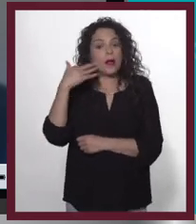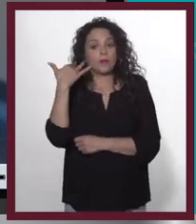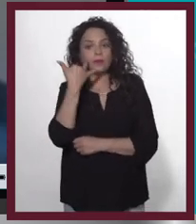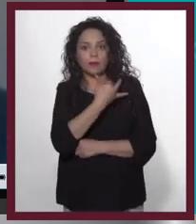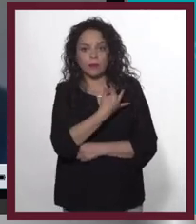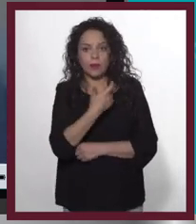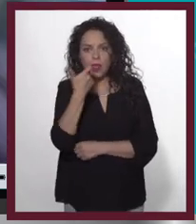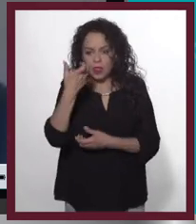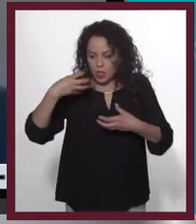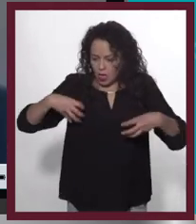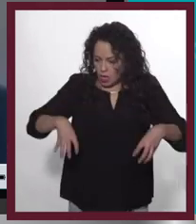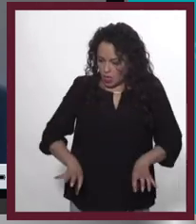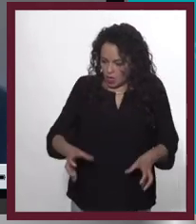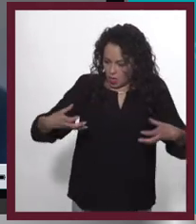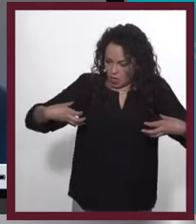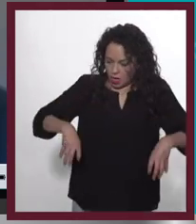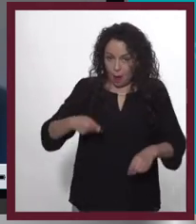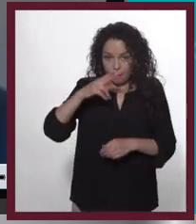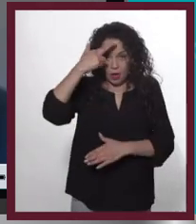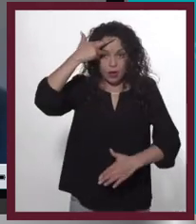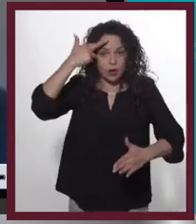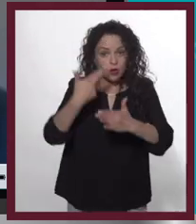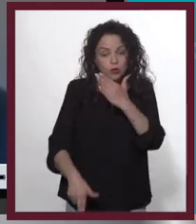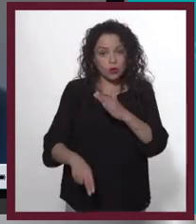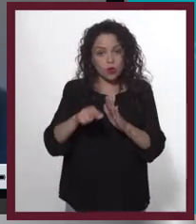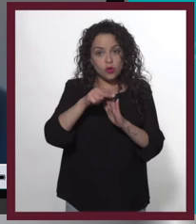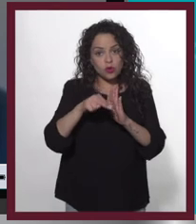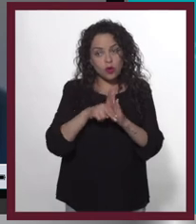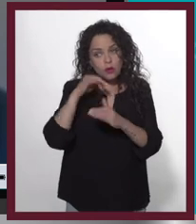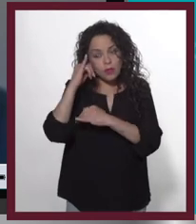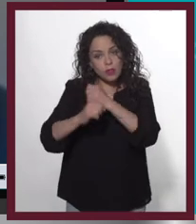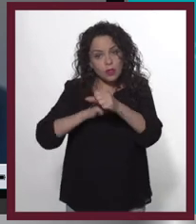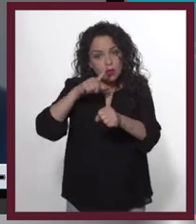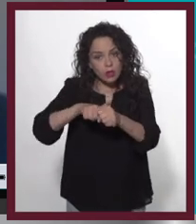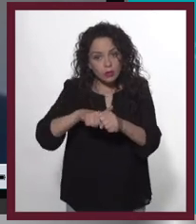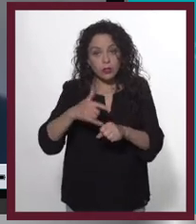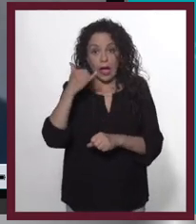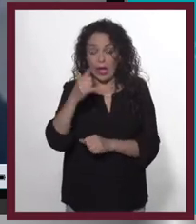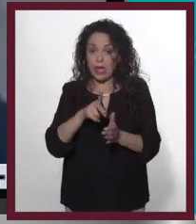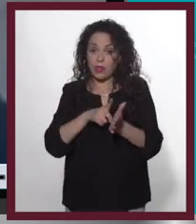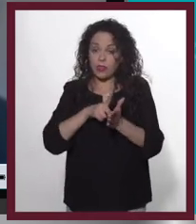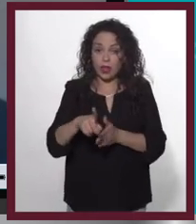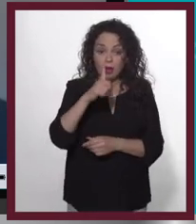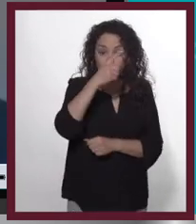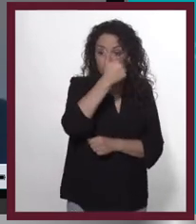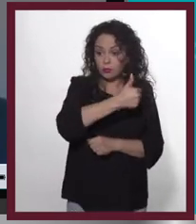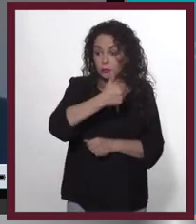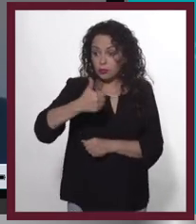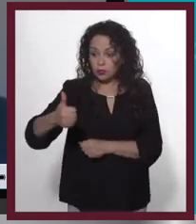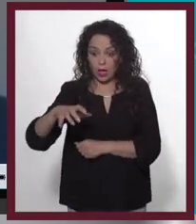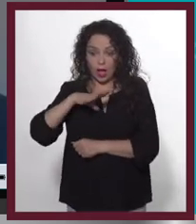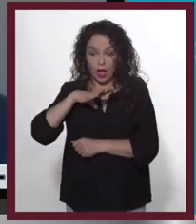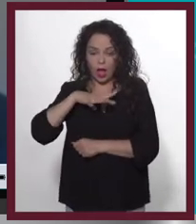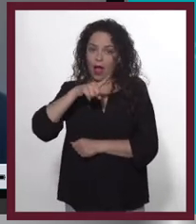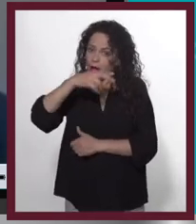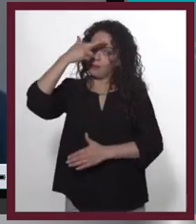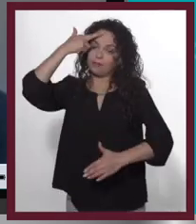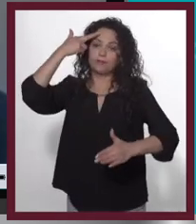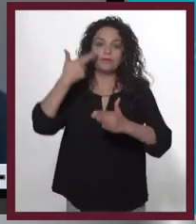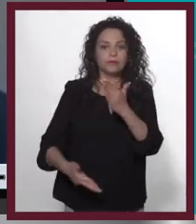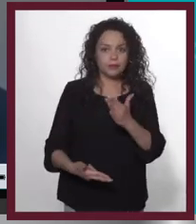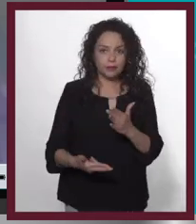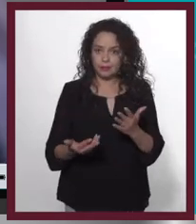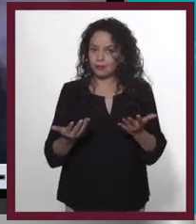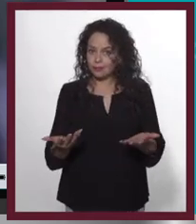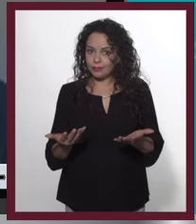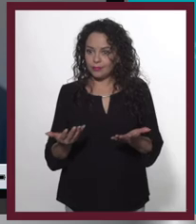dinero violando una normatividad internacional y violando el derecho que cada uno de ustedes tiene